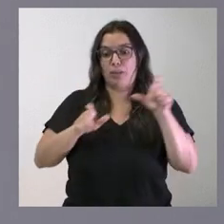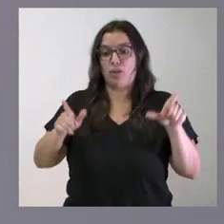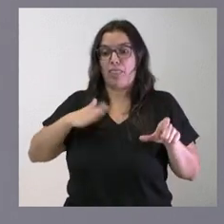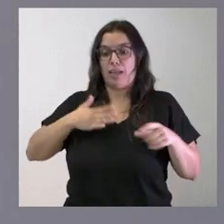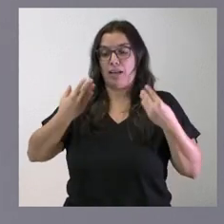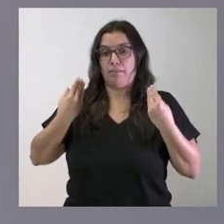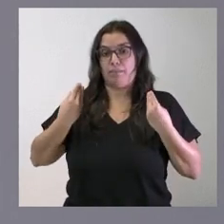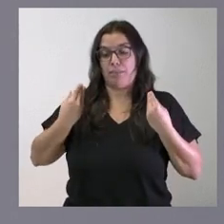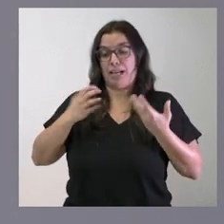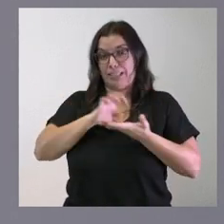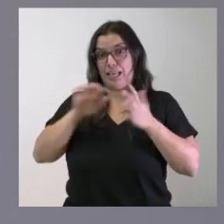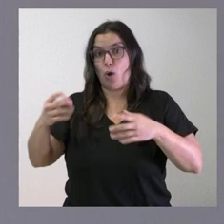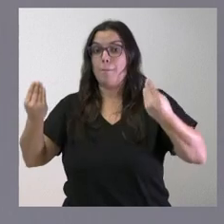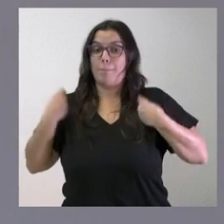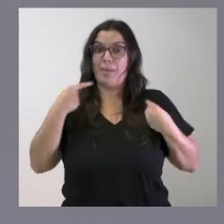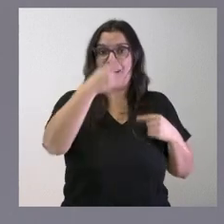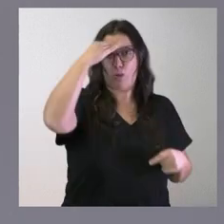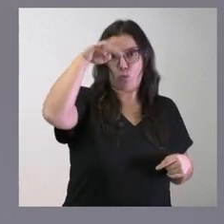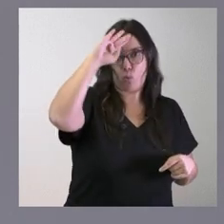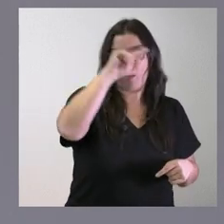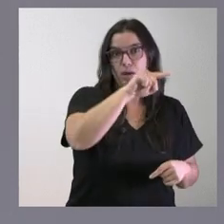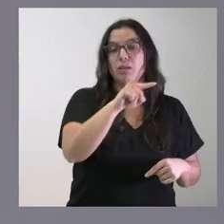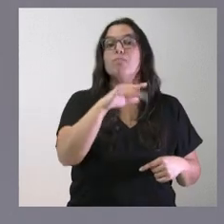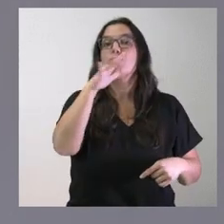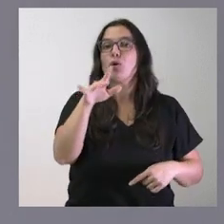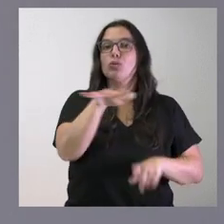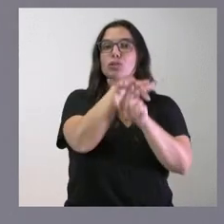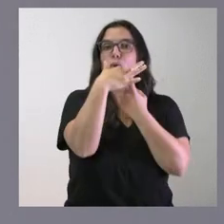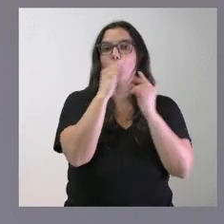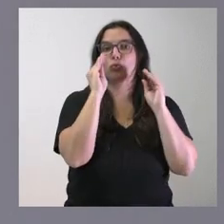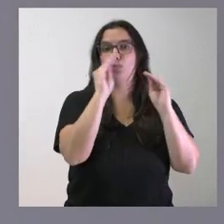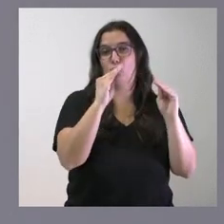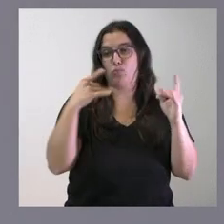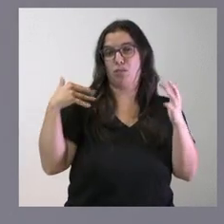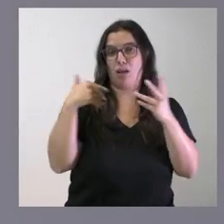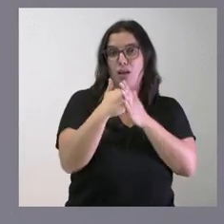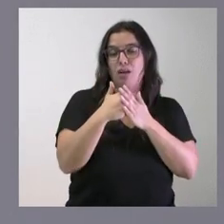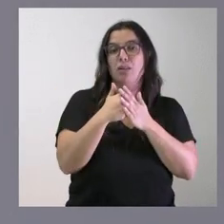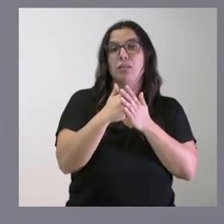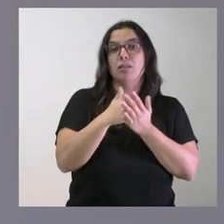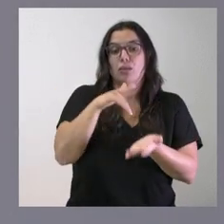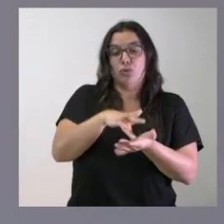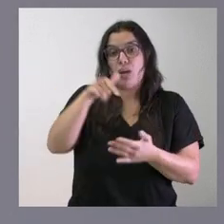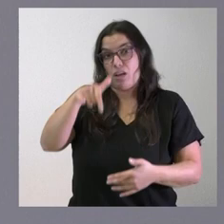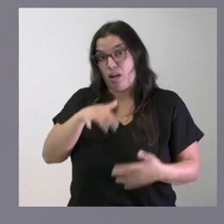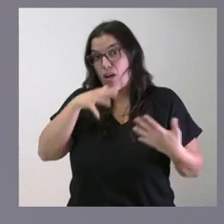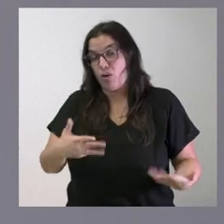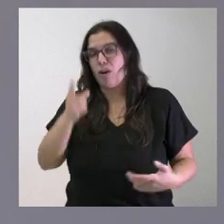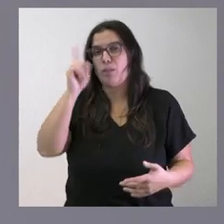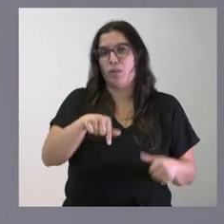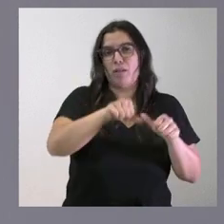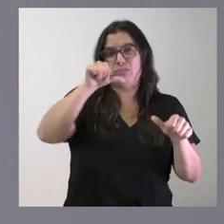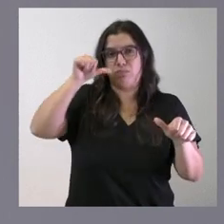residentes en Cuba y derivada especialmente de la situación que se ha atravesado en los últimos años, la que atravesamos hoy, pero también la que venía